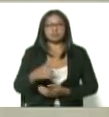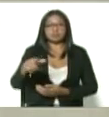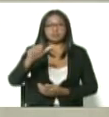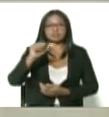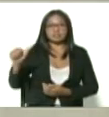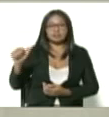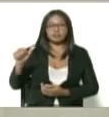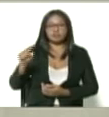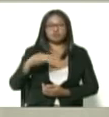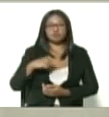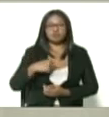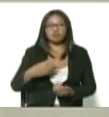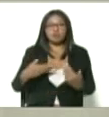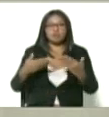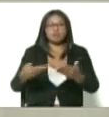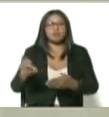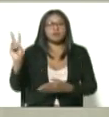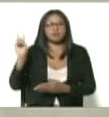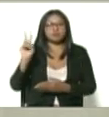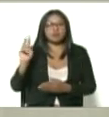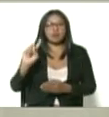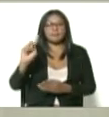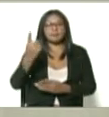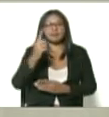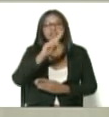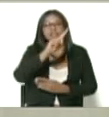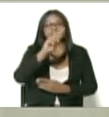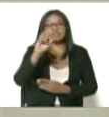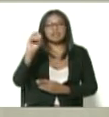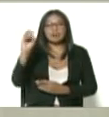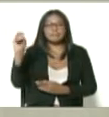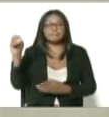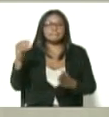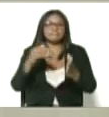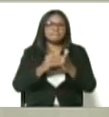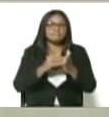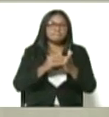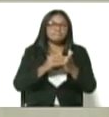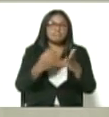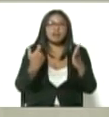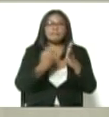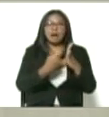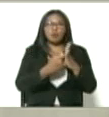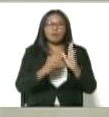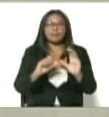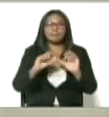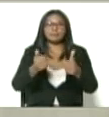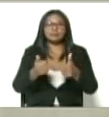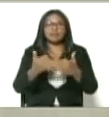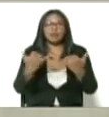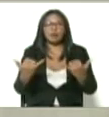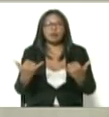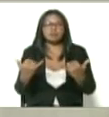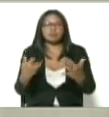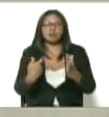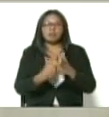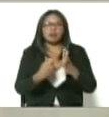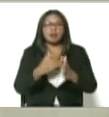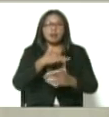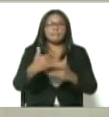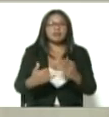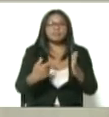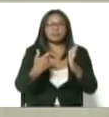recibía Venezuela las primeras 100.000 dosis para iniciar esta primera etapa, este plan de